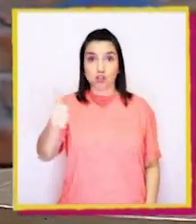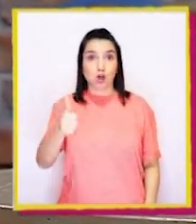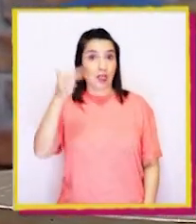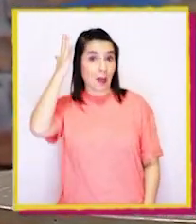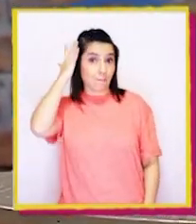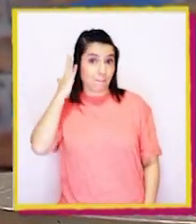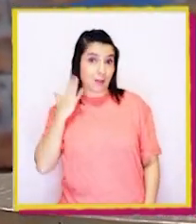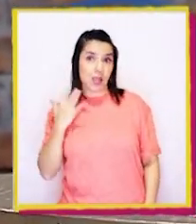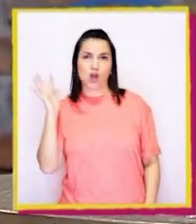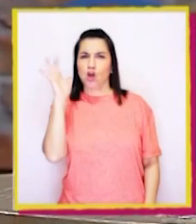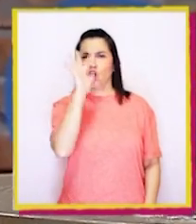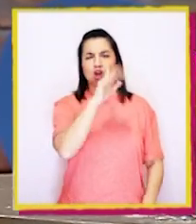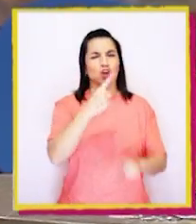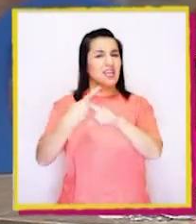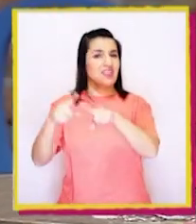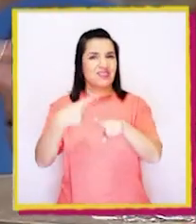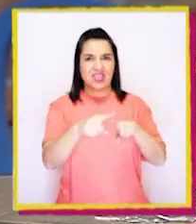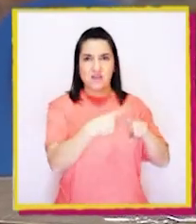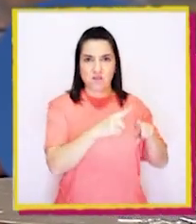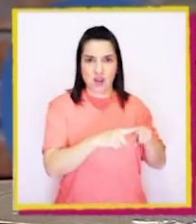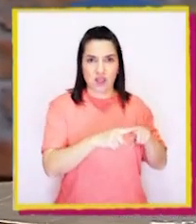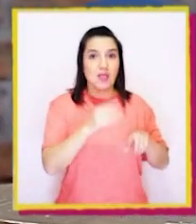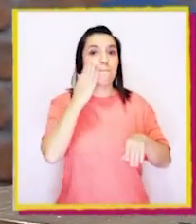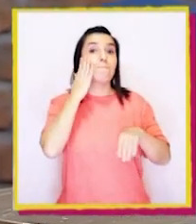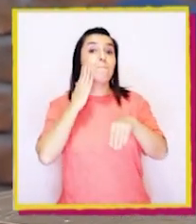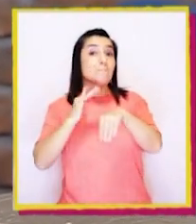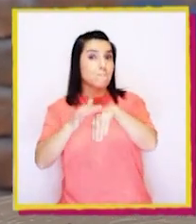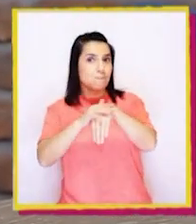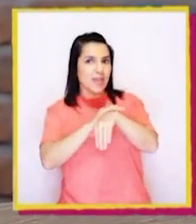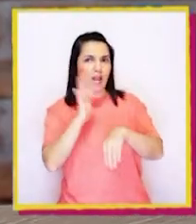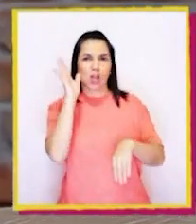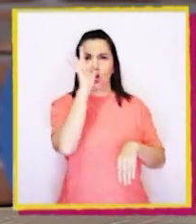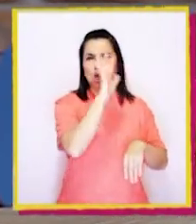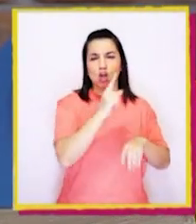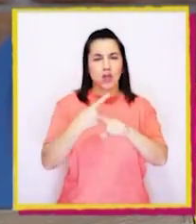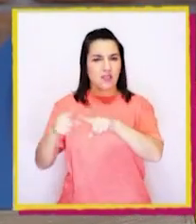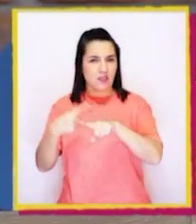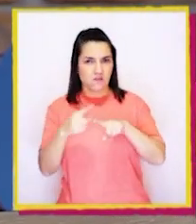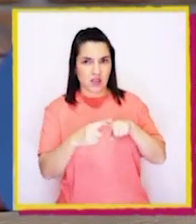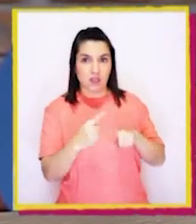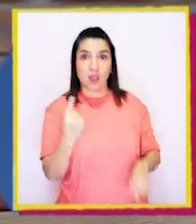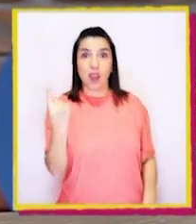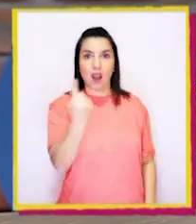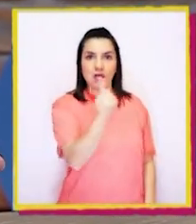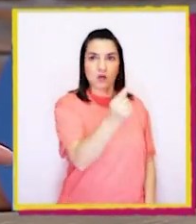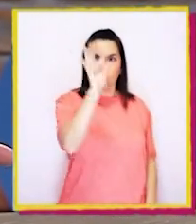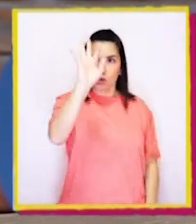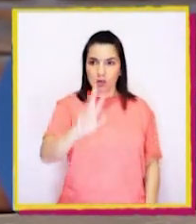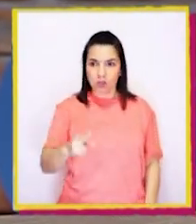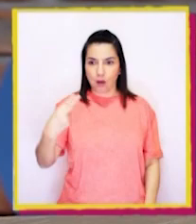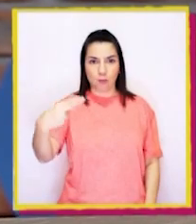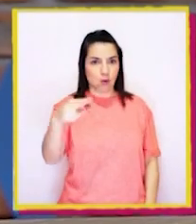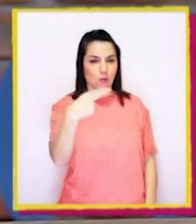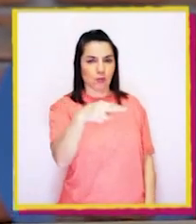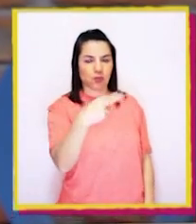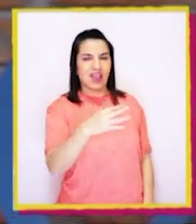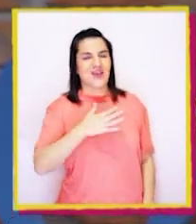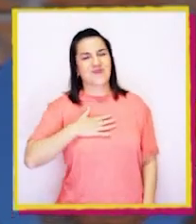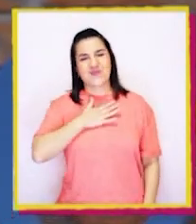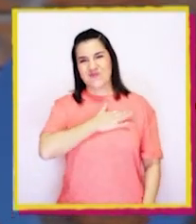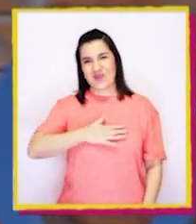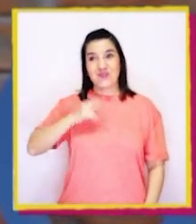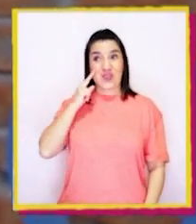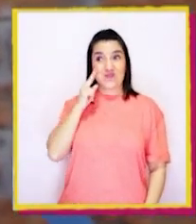colores de pelo, una gama amplia de colores de piel y además todos tienen su estilo propio, ¿verdad? A mí